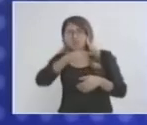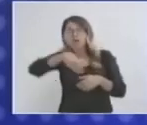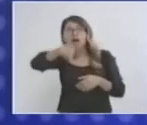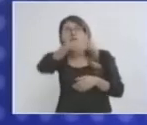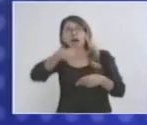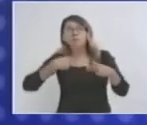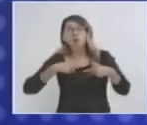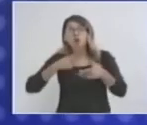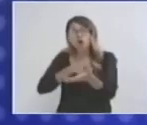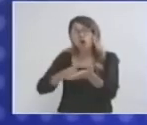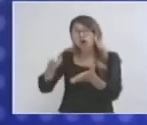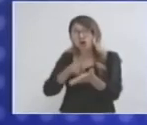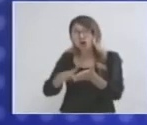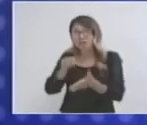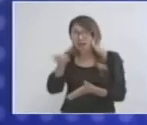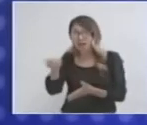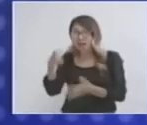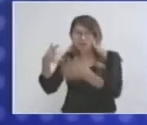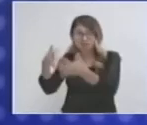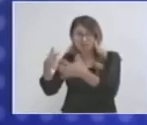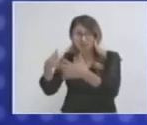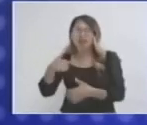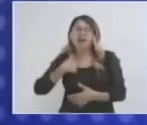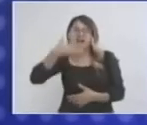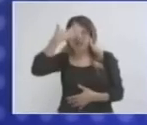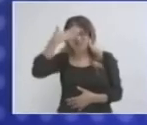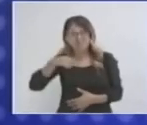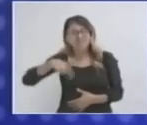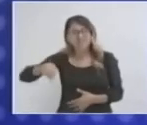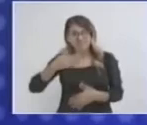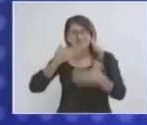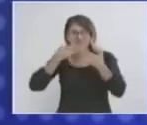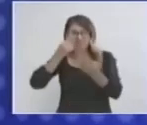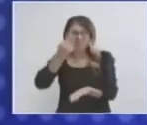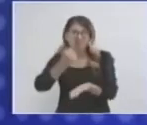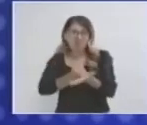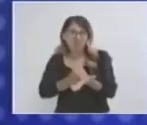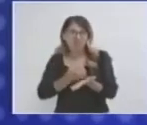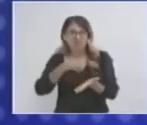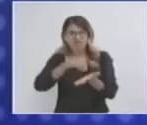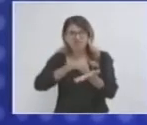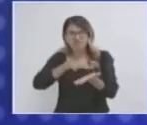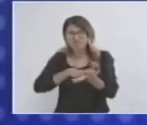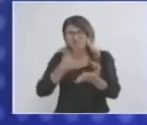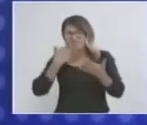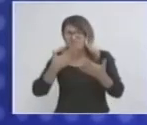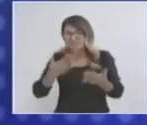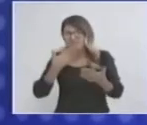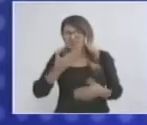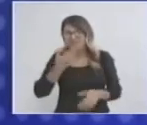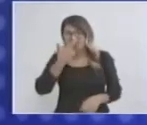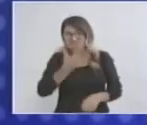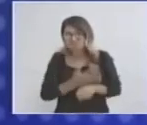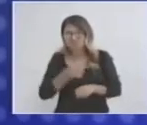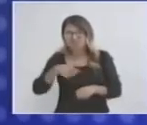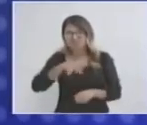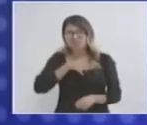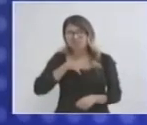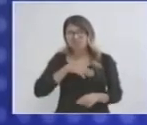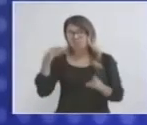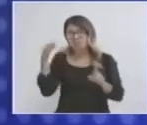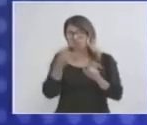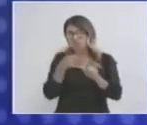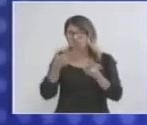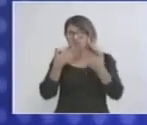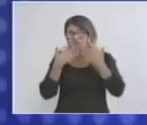sino privada, que las empresas de la construcción afiliadas a esta Cámara cumplen con diversas normativas y objetivos. Pero